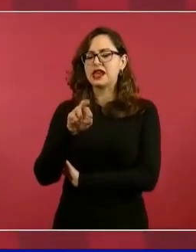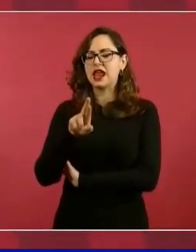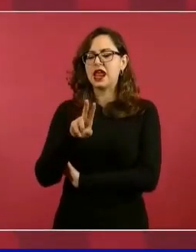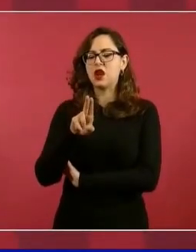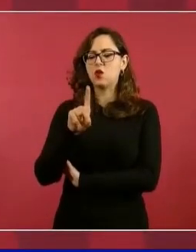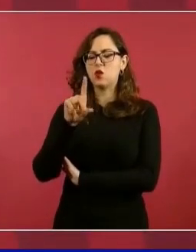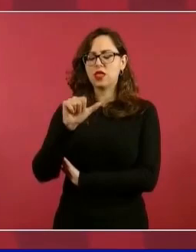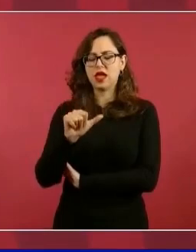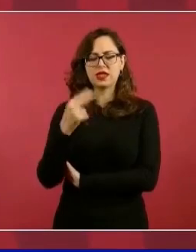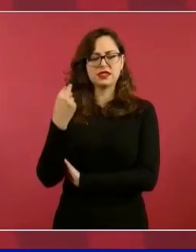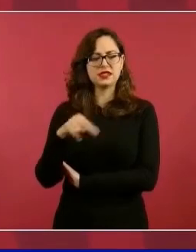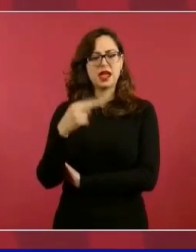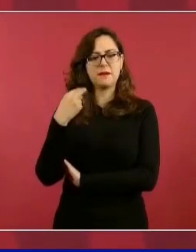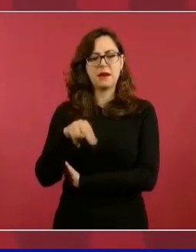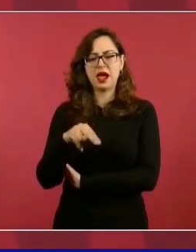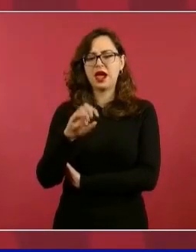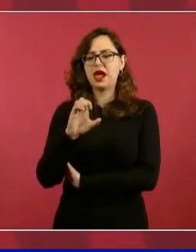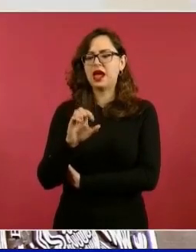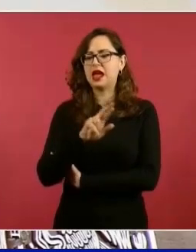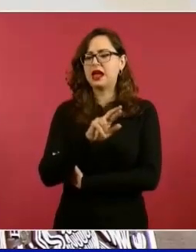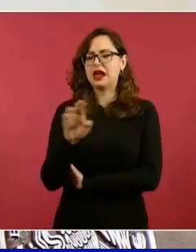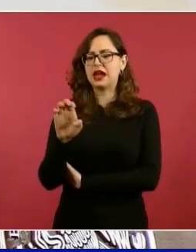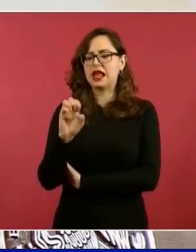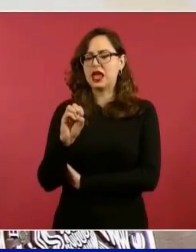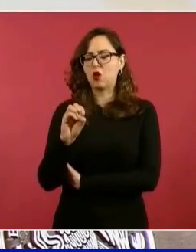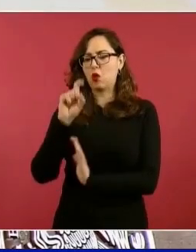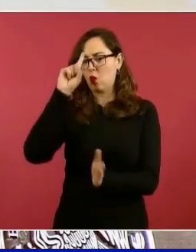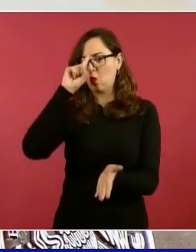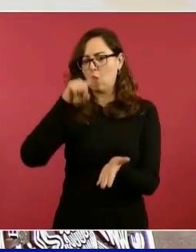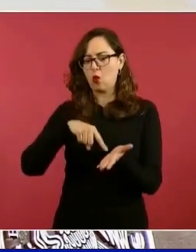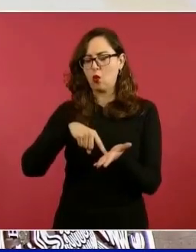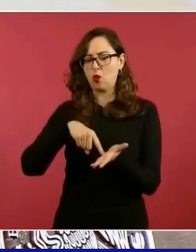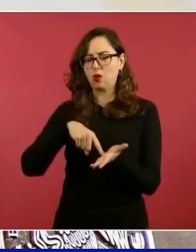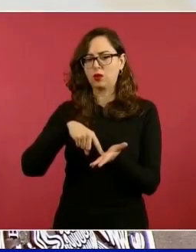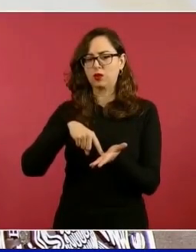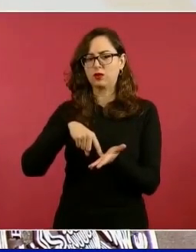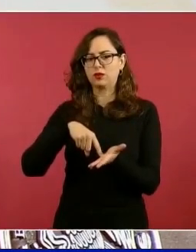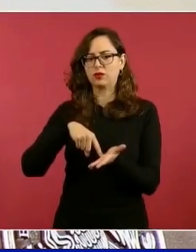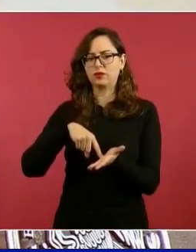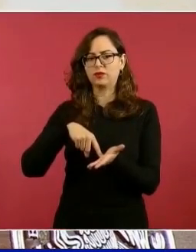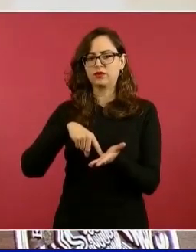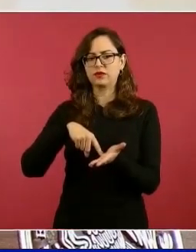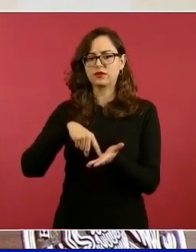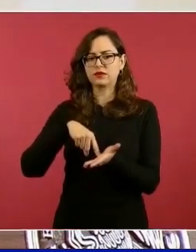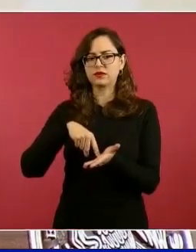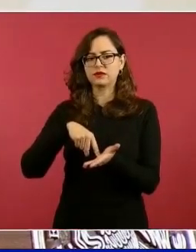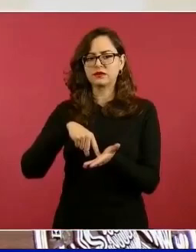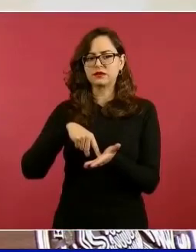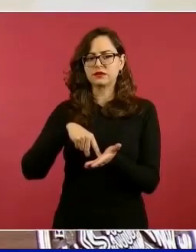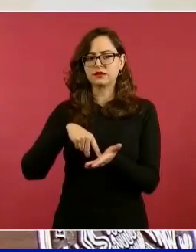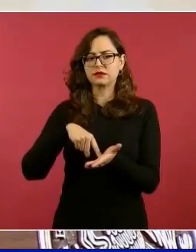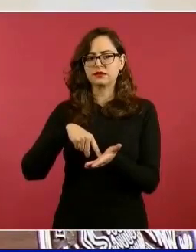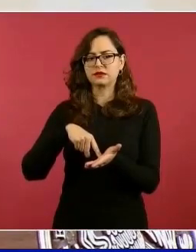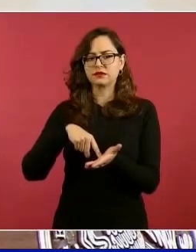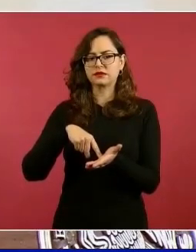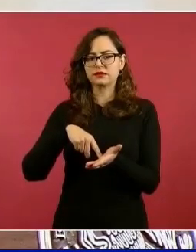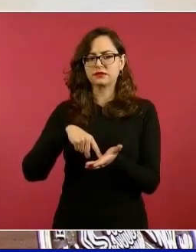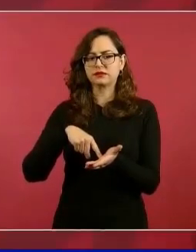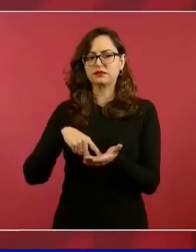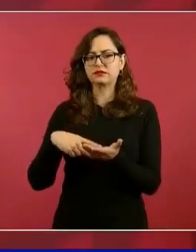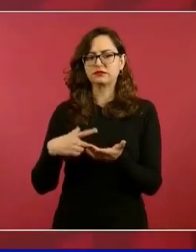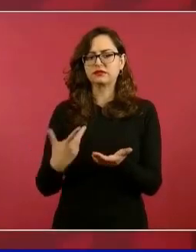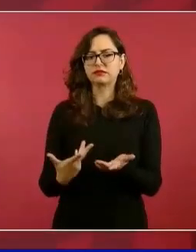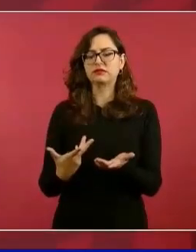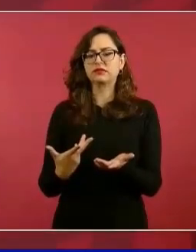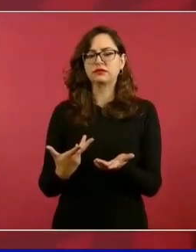Creo para Nacer He Nacido,